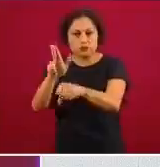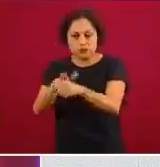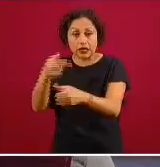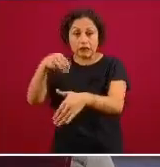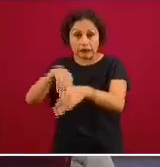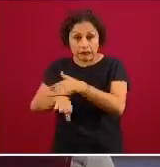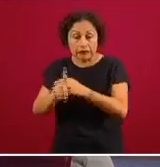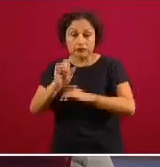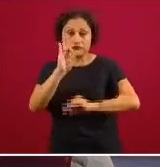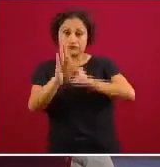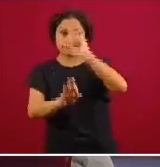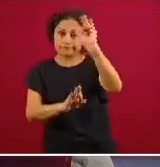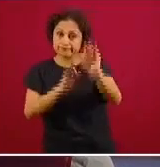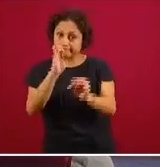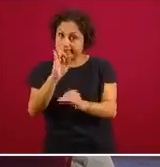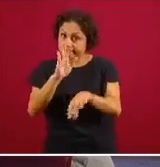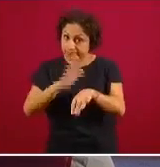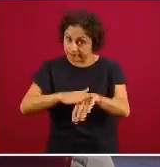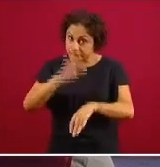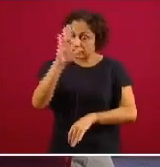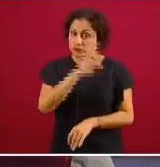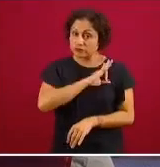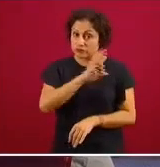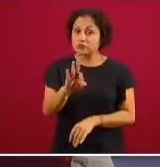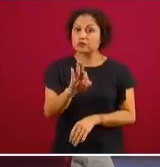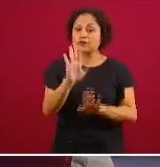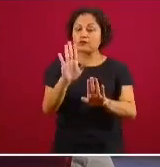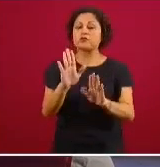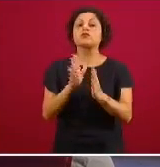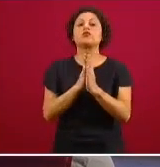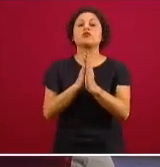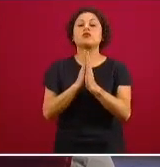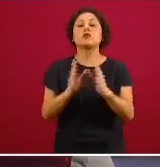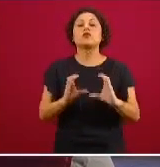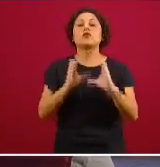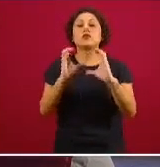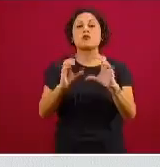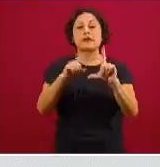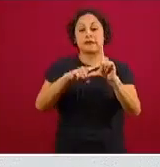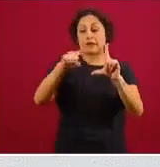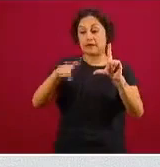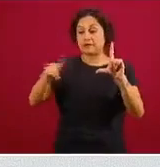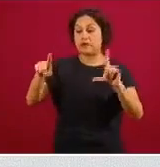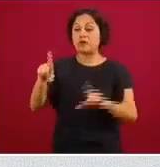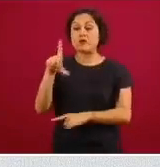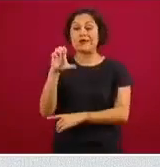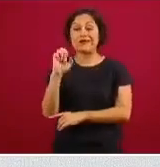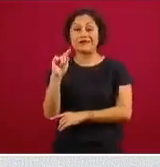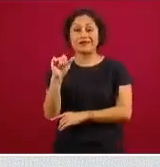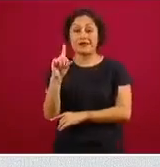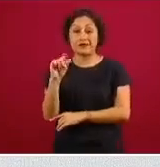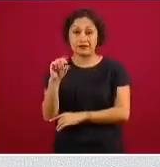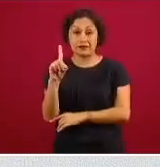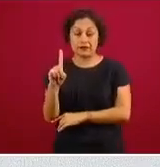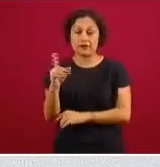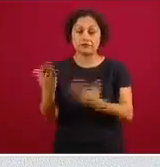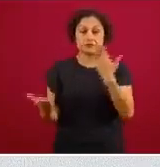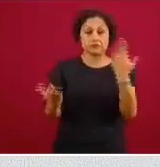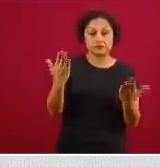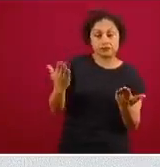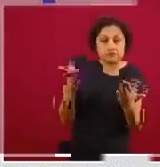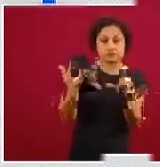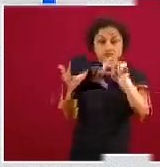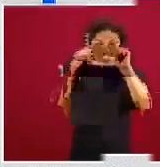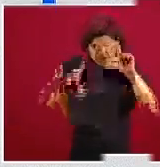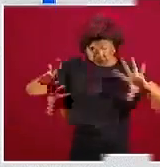entonces cuidado esta señal de aumento o exceso de la letalidad comparado con el promedio nacional que es